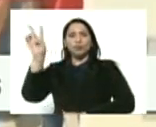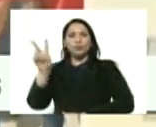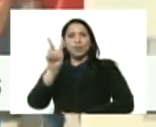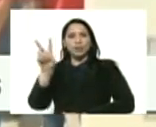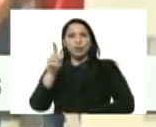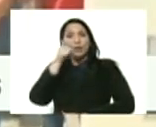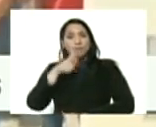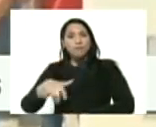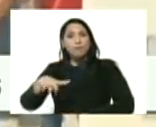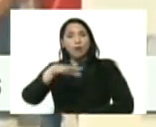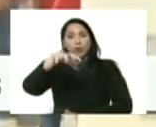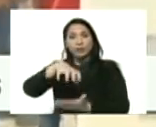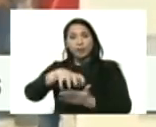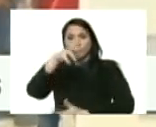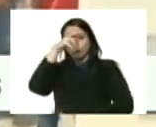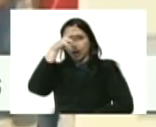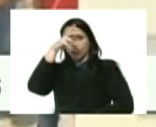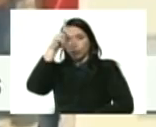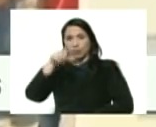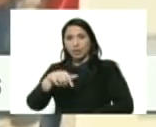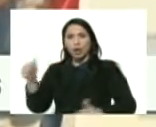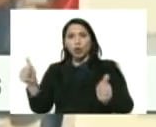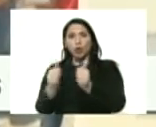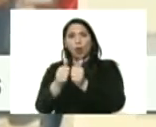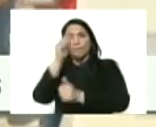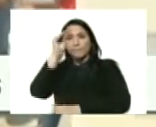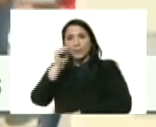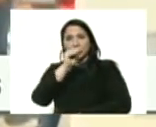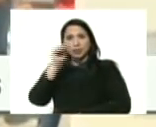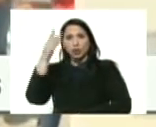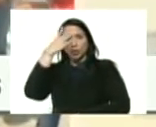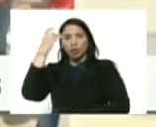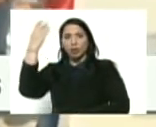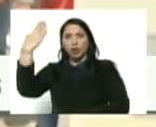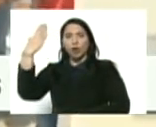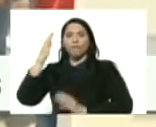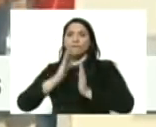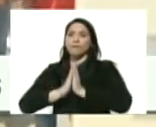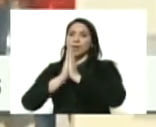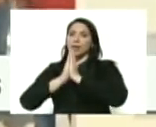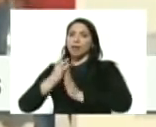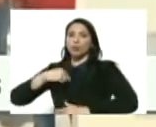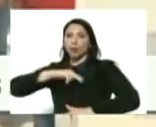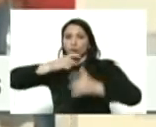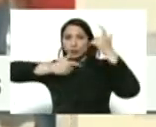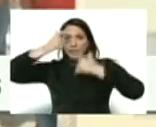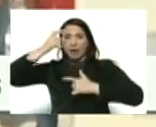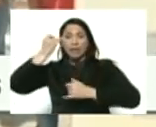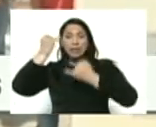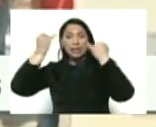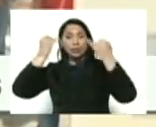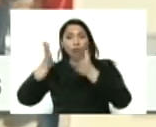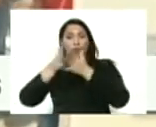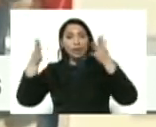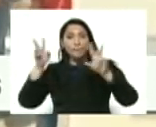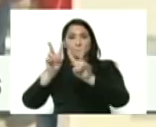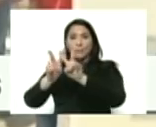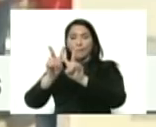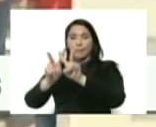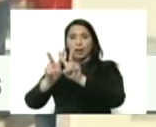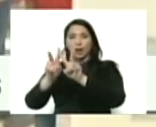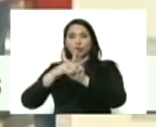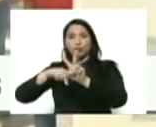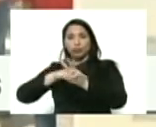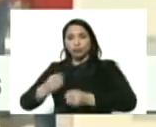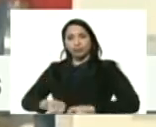del pueblo falconeano y con la bendición de Dios y de la Virgen y de nuestro comandante Chávez que ideó esta gran misión vivienda, le entregamos